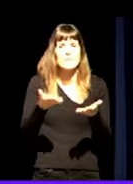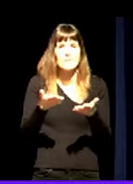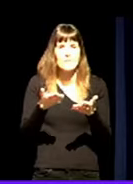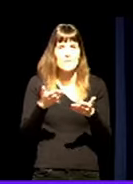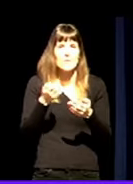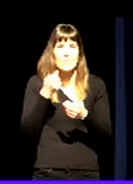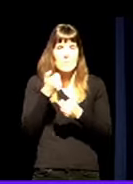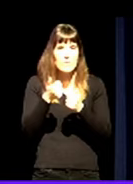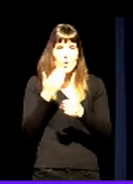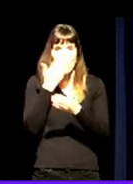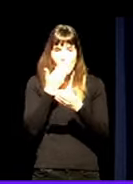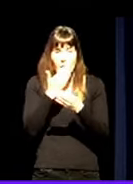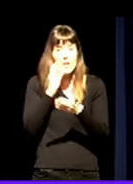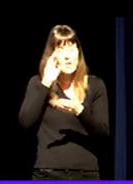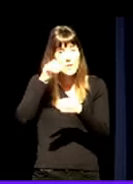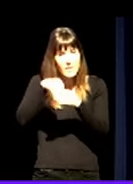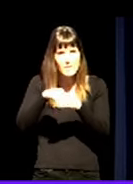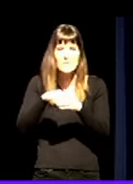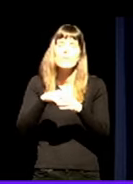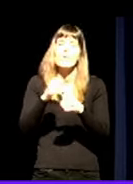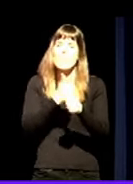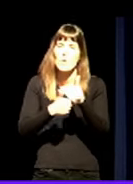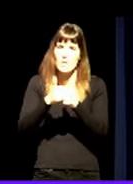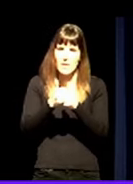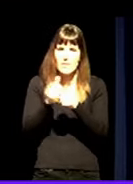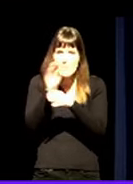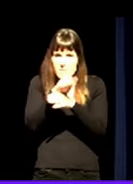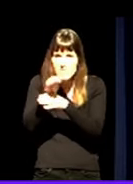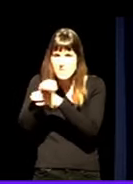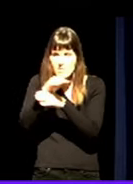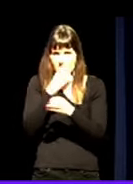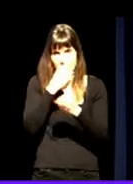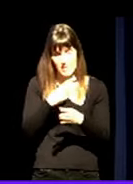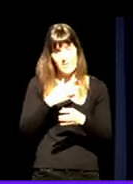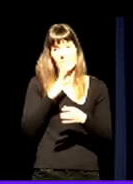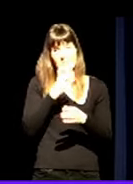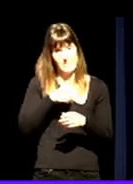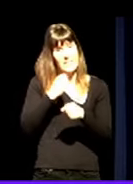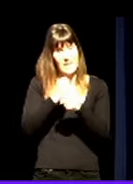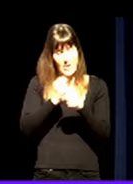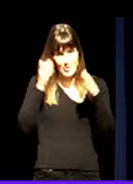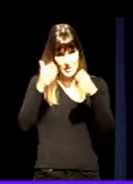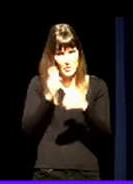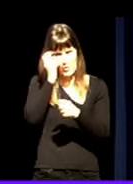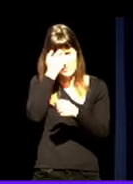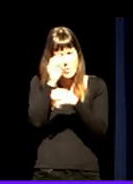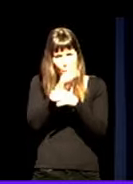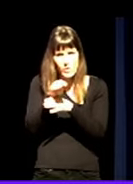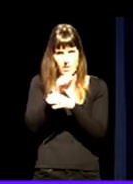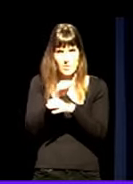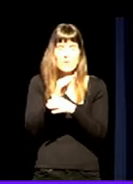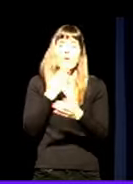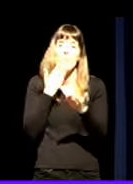zaintzen duen eskola batena ikitzeko. Bai? Horretan, adi gara lanean, adi zarete lanean, bai abai izkatu behar